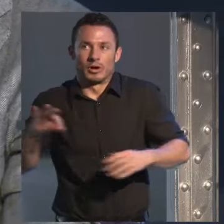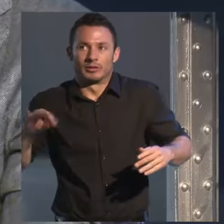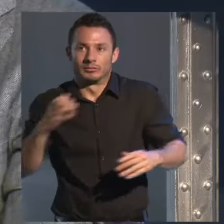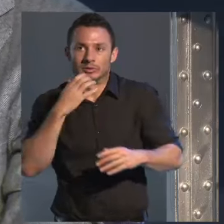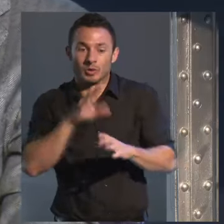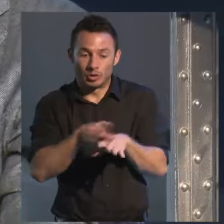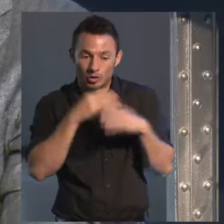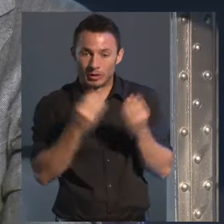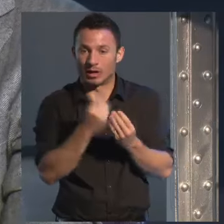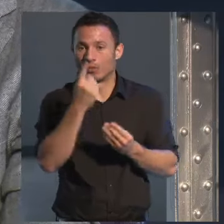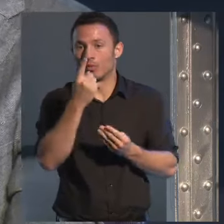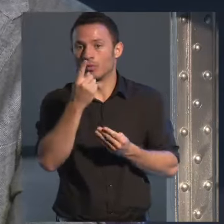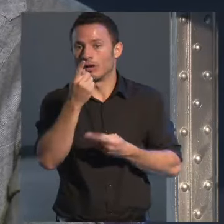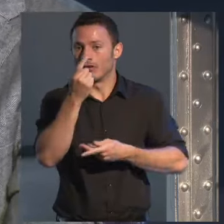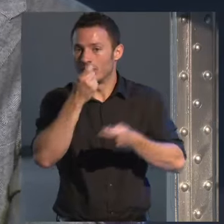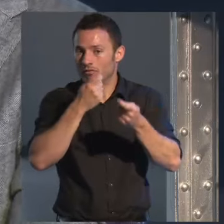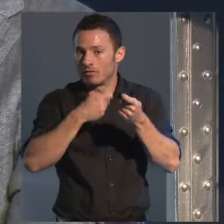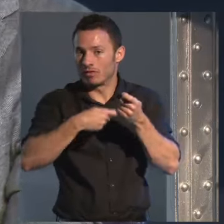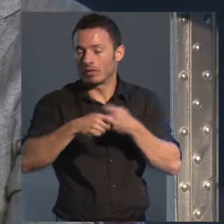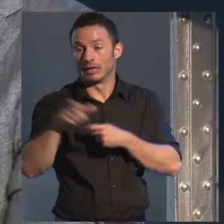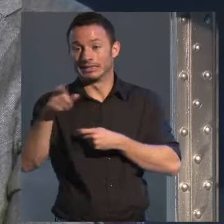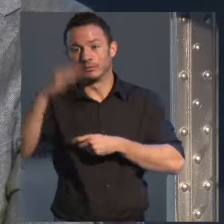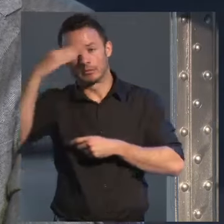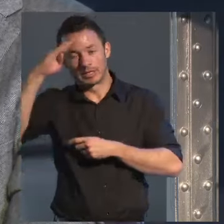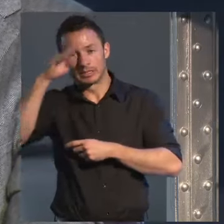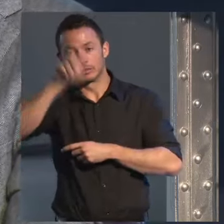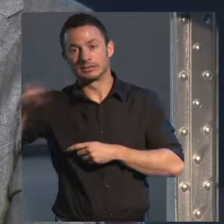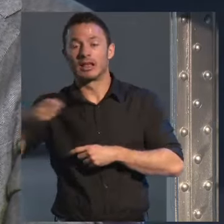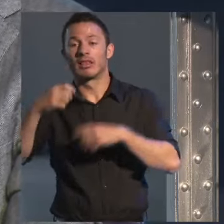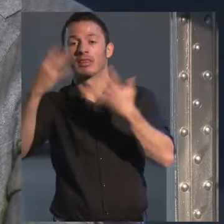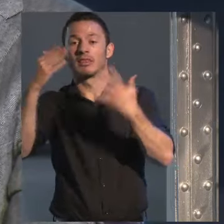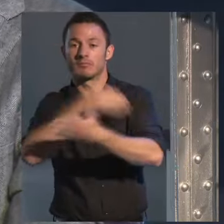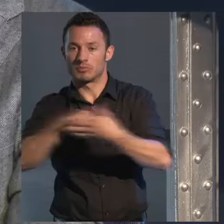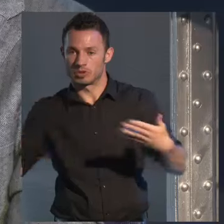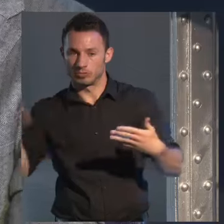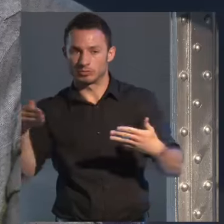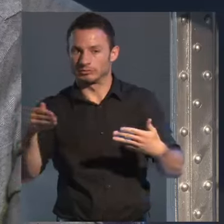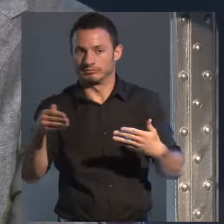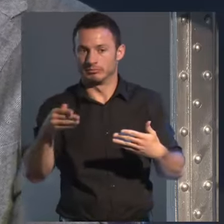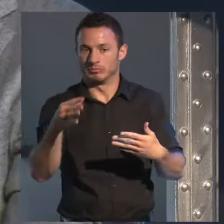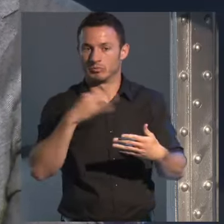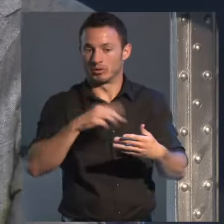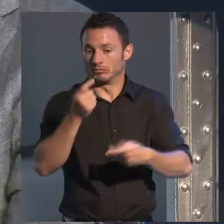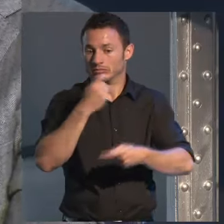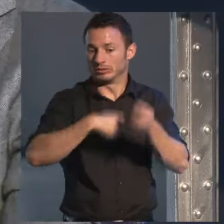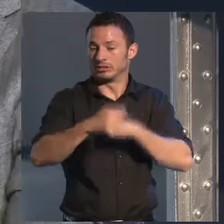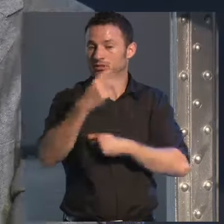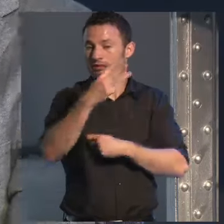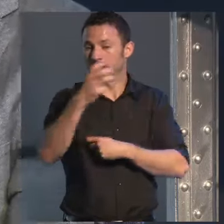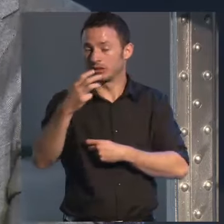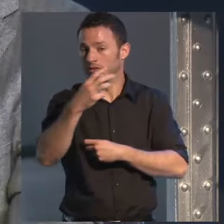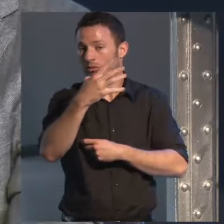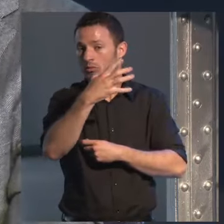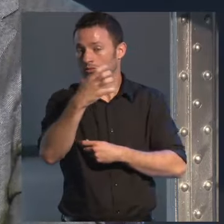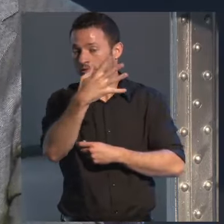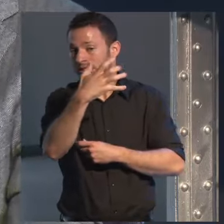y no exagero estamos hablando de un país de 10 millones de habitantes yo puedo vender 300, 400, 500 mil ejemplares de cada